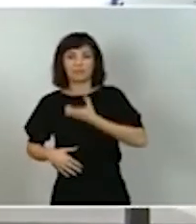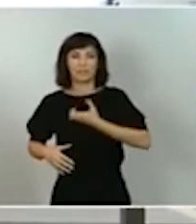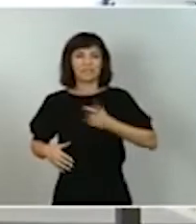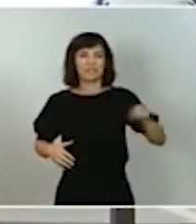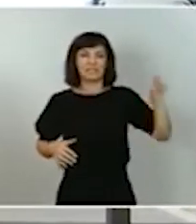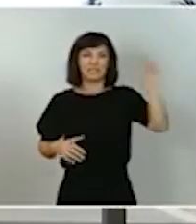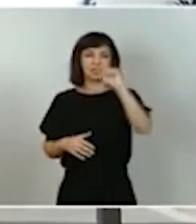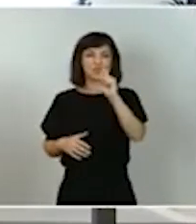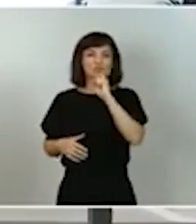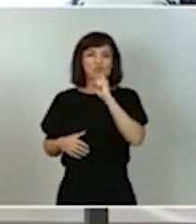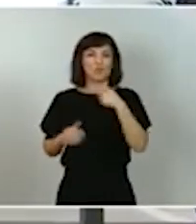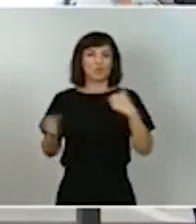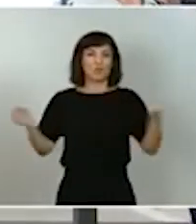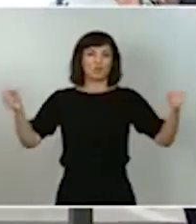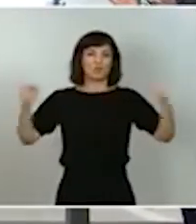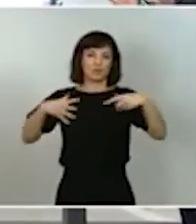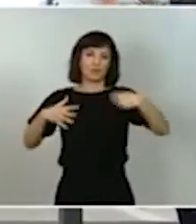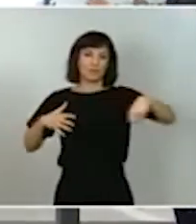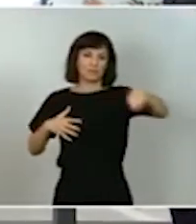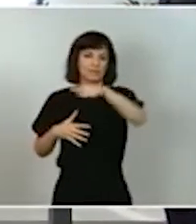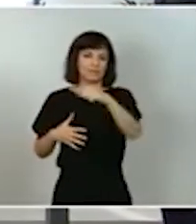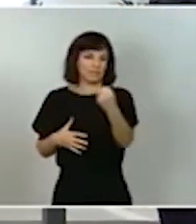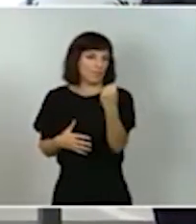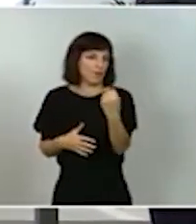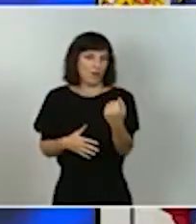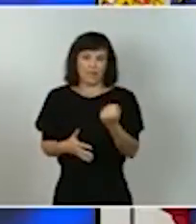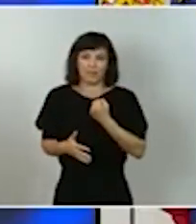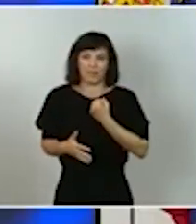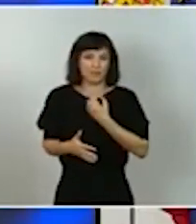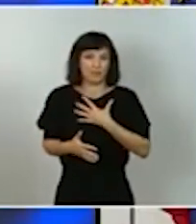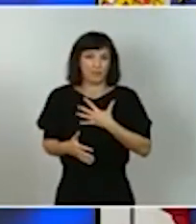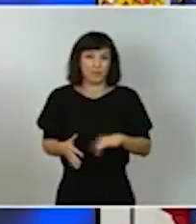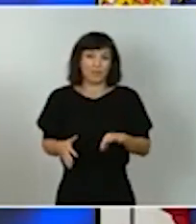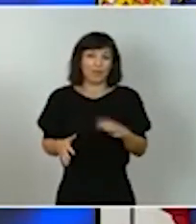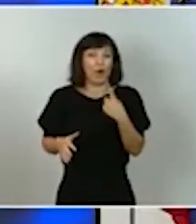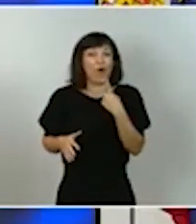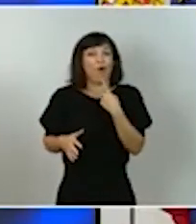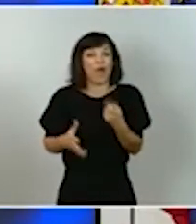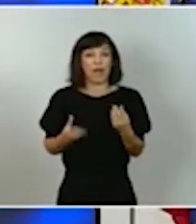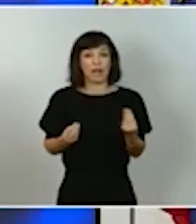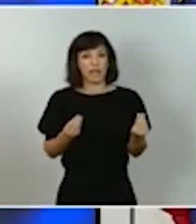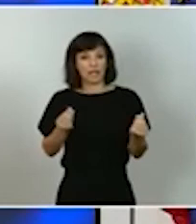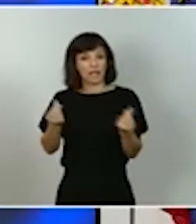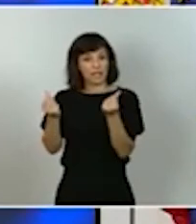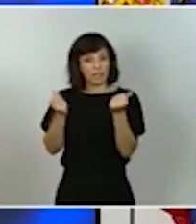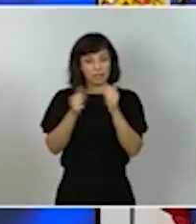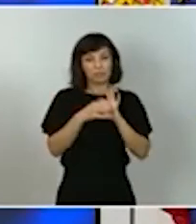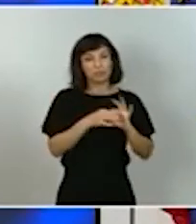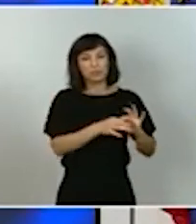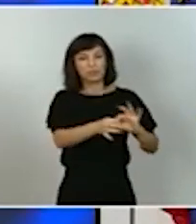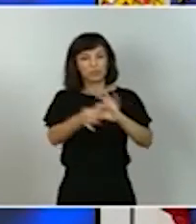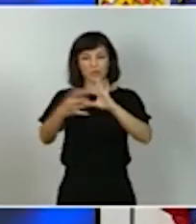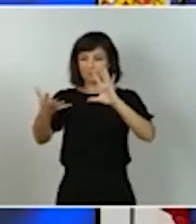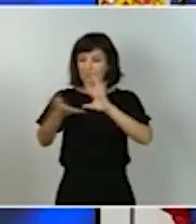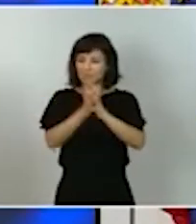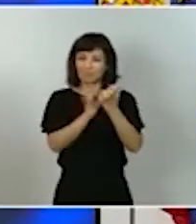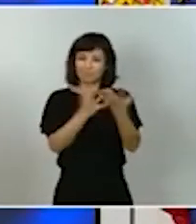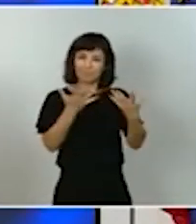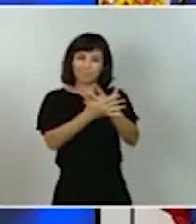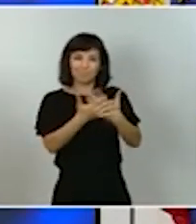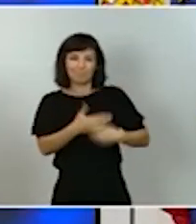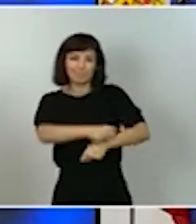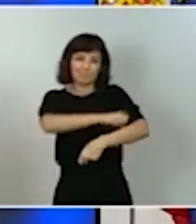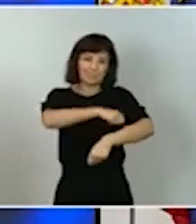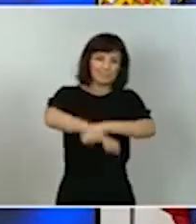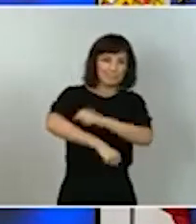la conferencia de presidentes y sería deseable también que ese clima de unión de concordia de arrimar el hombro de empujar